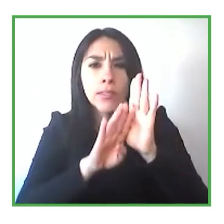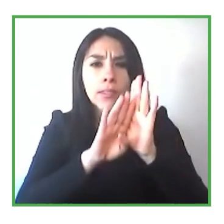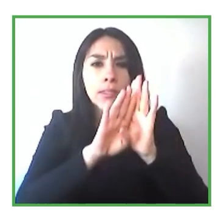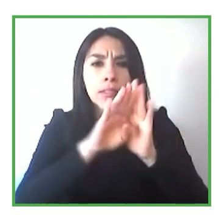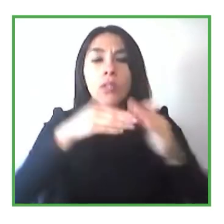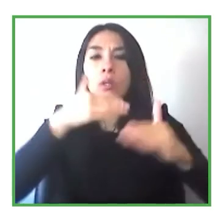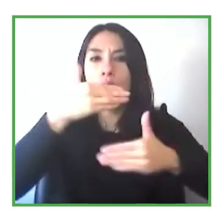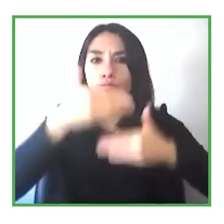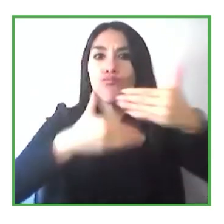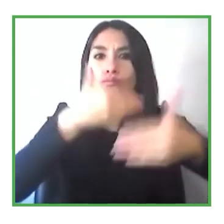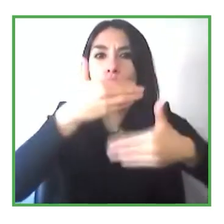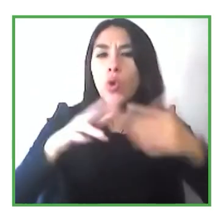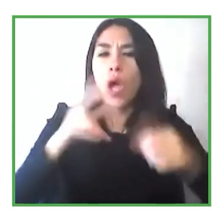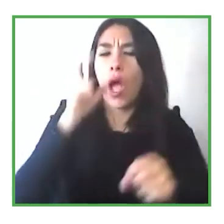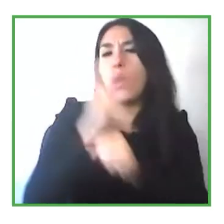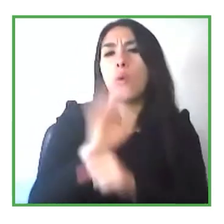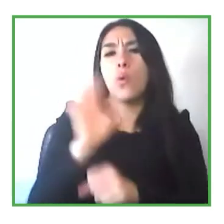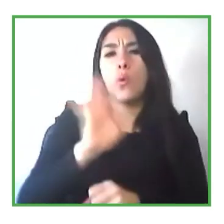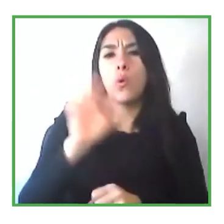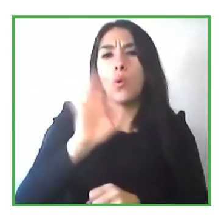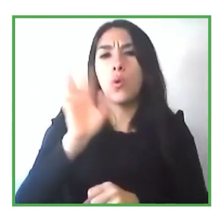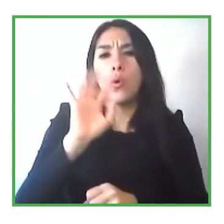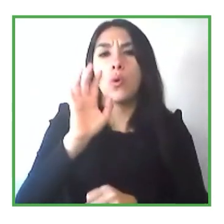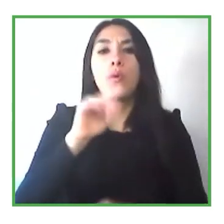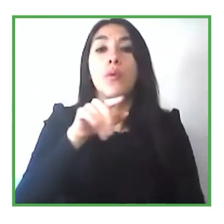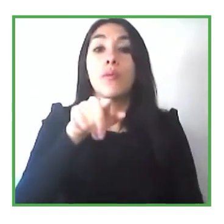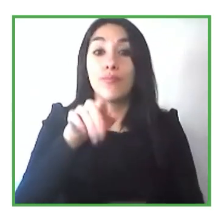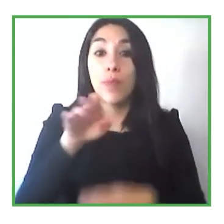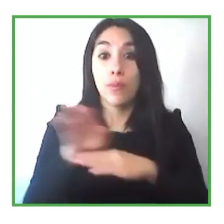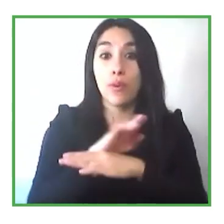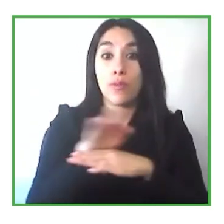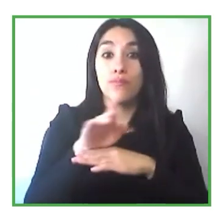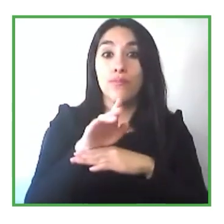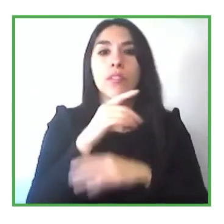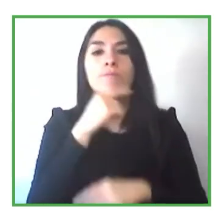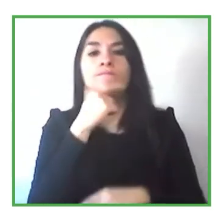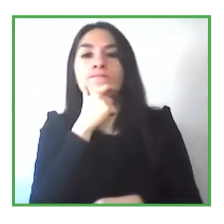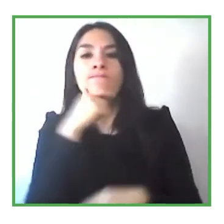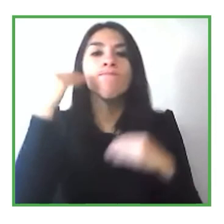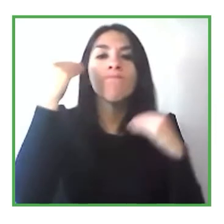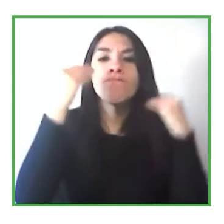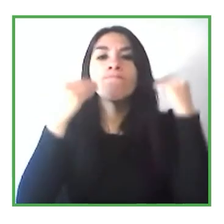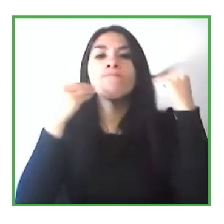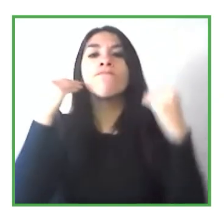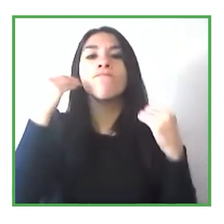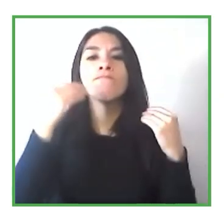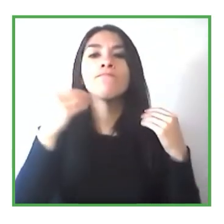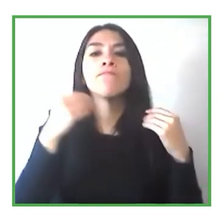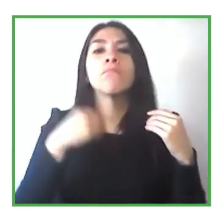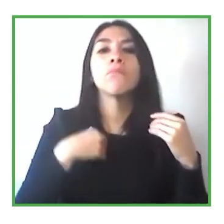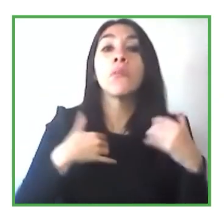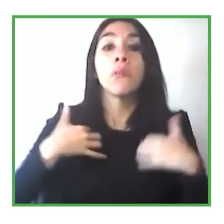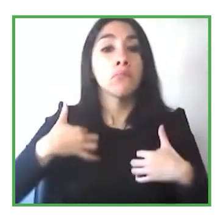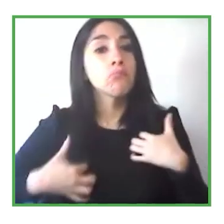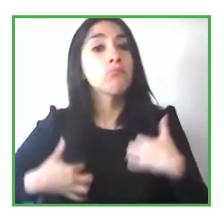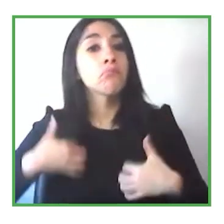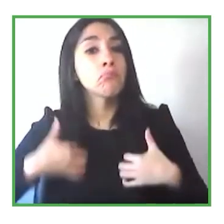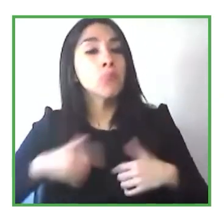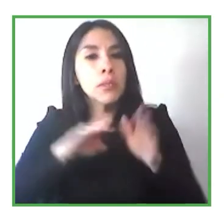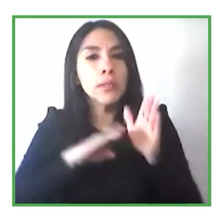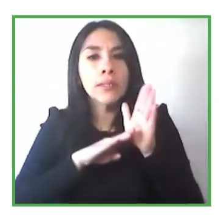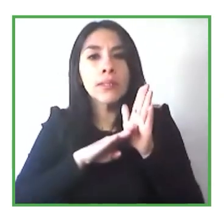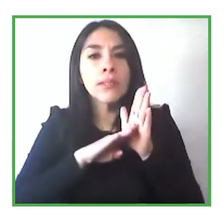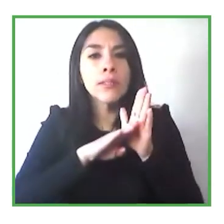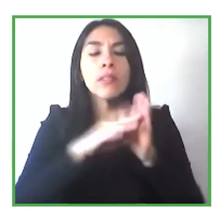bueno para las empresas en general empezaron a sentir más interés en compartir esta experiencia con otras y de realmente